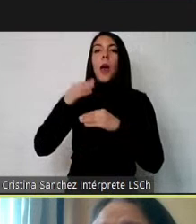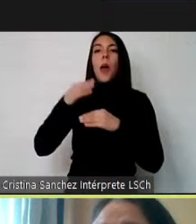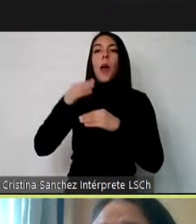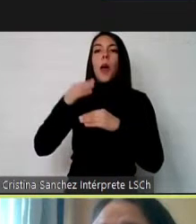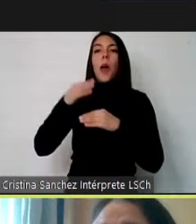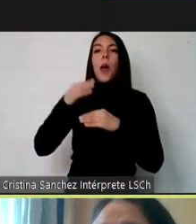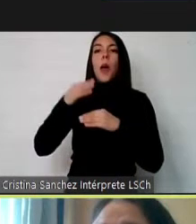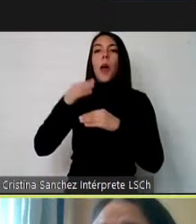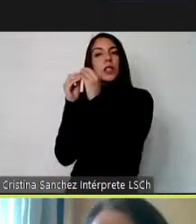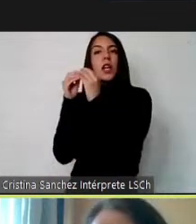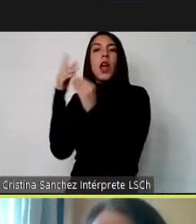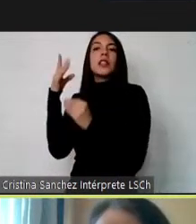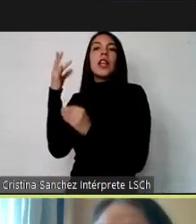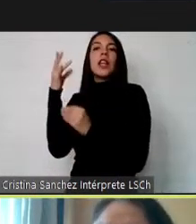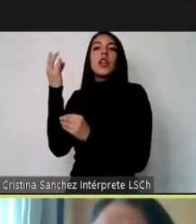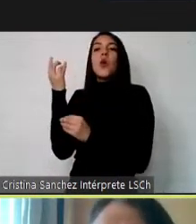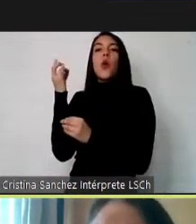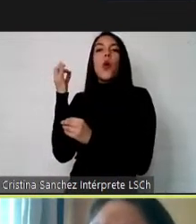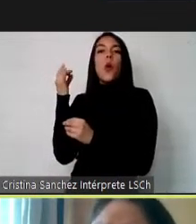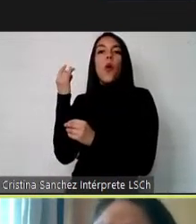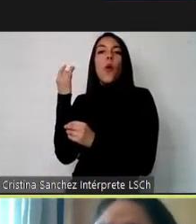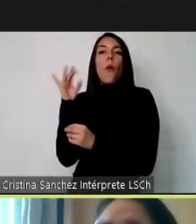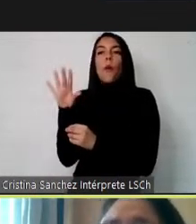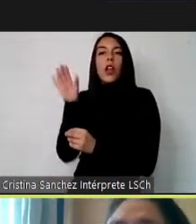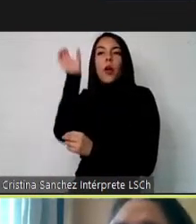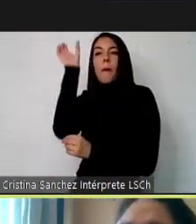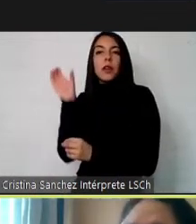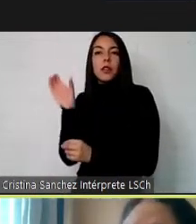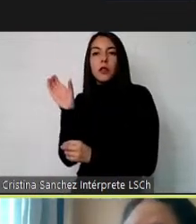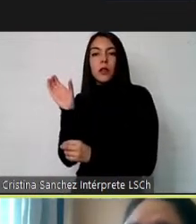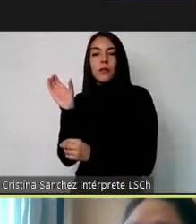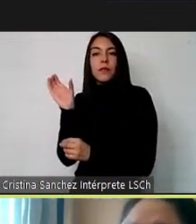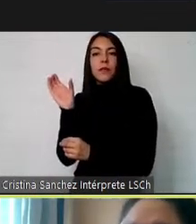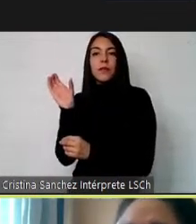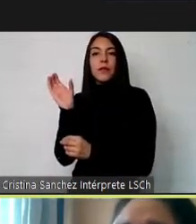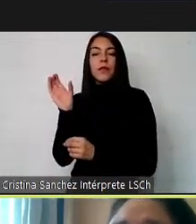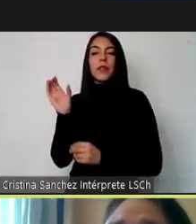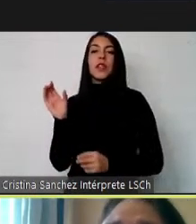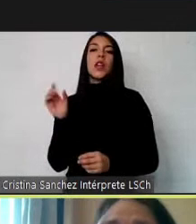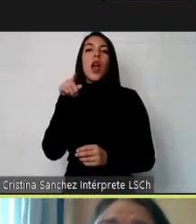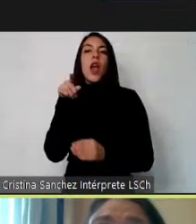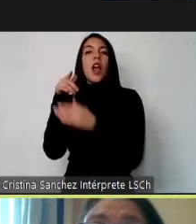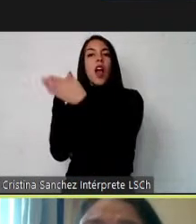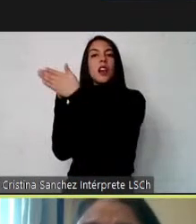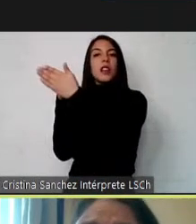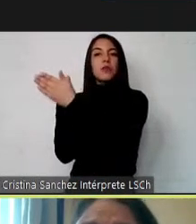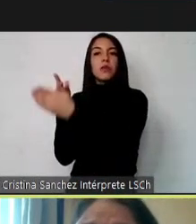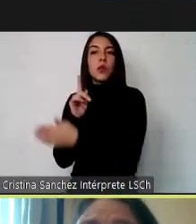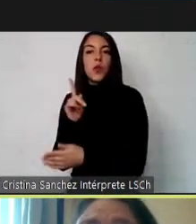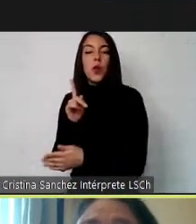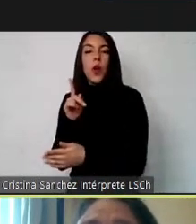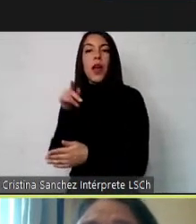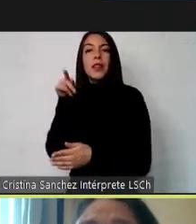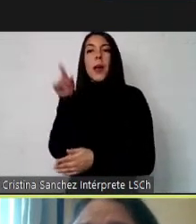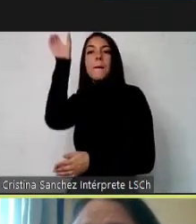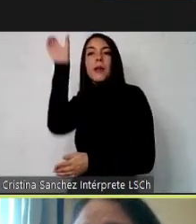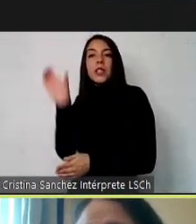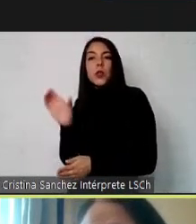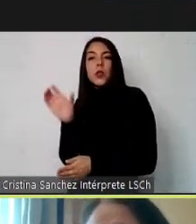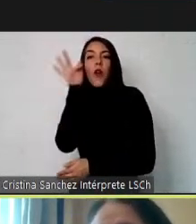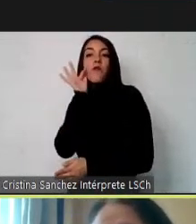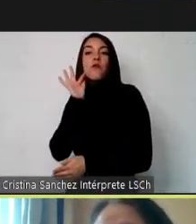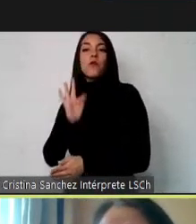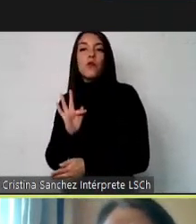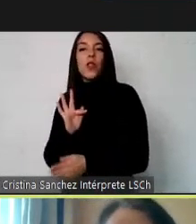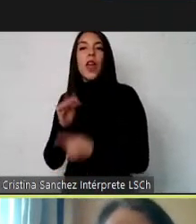lo hacen único a esa persona. Esto es importante, porque no es que haya una limitación, sino que funciona, su funcionalidad